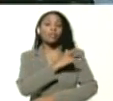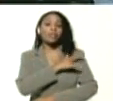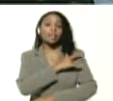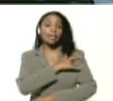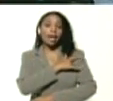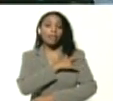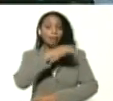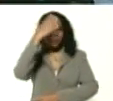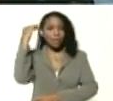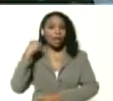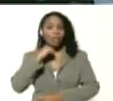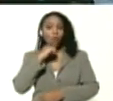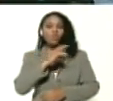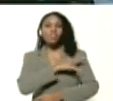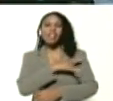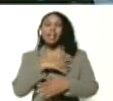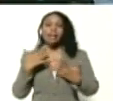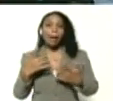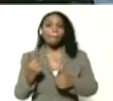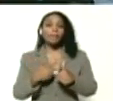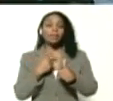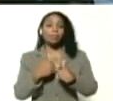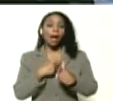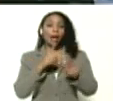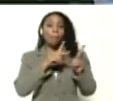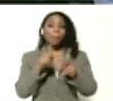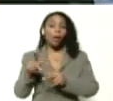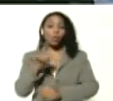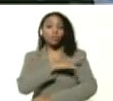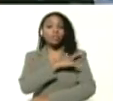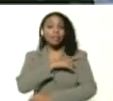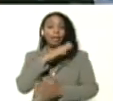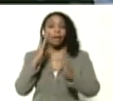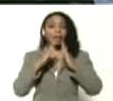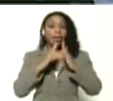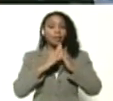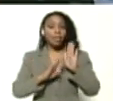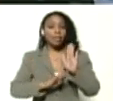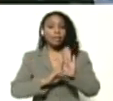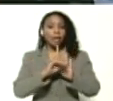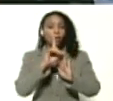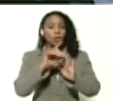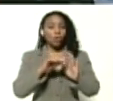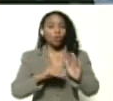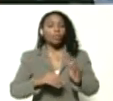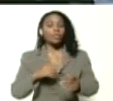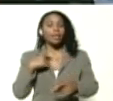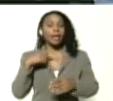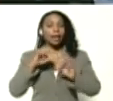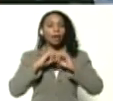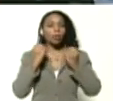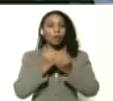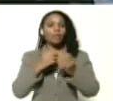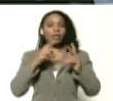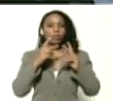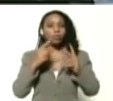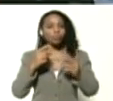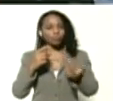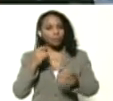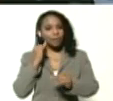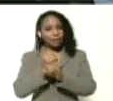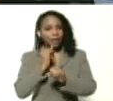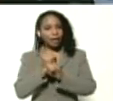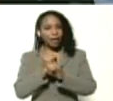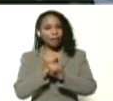una universidad que ha sido pionera en el plan universidad en casa en el desarrollo de aulas virtuales para el